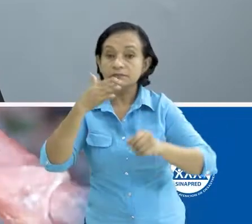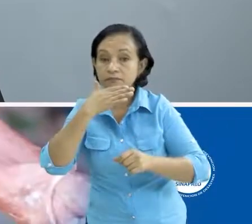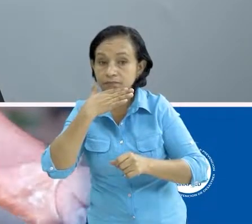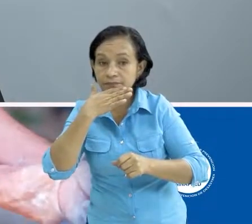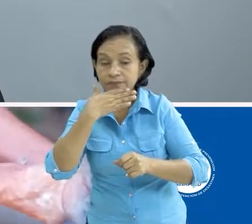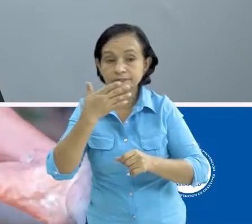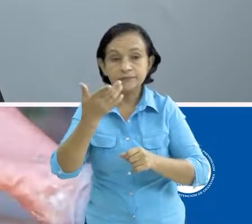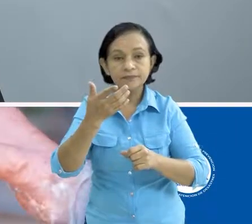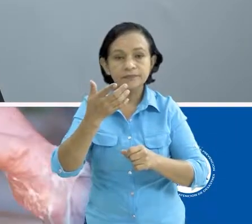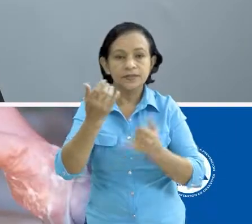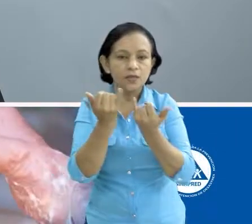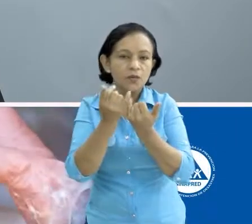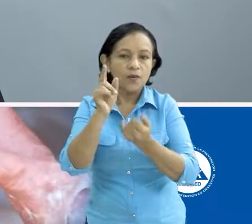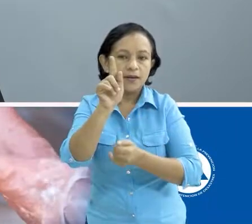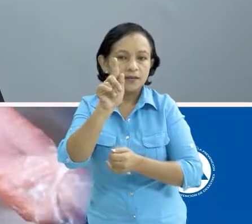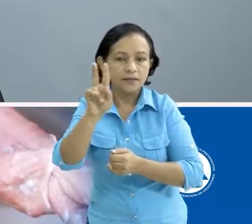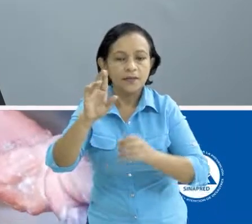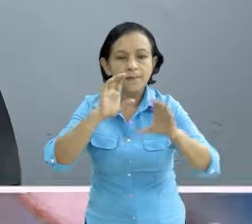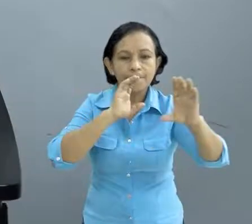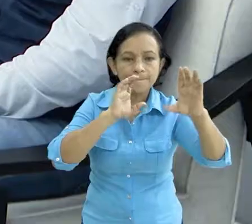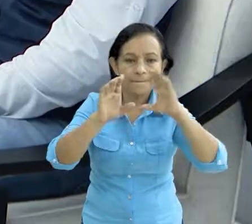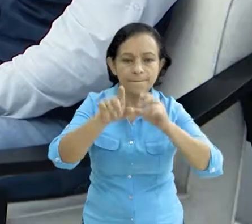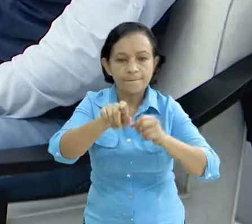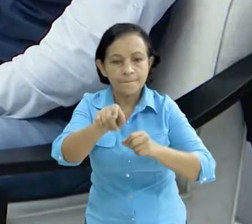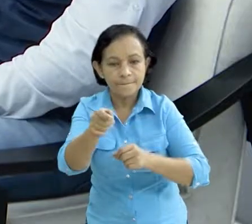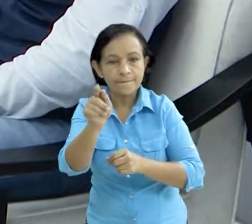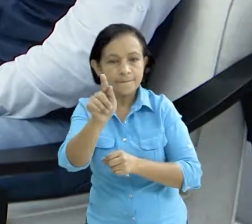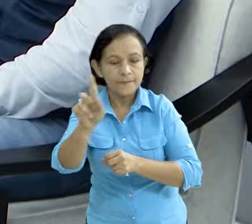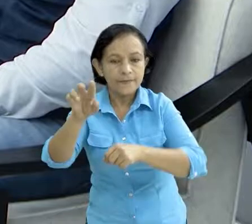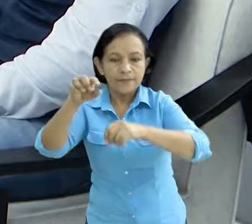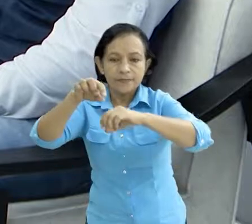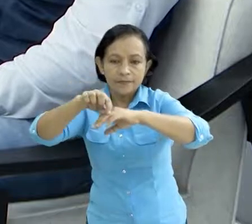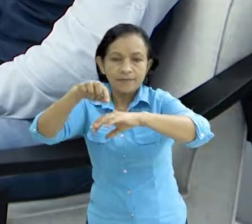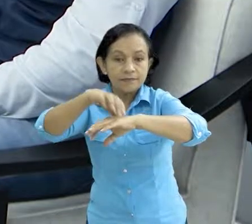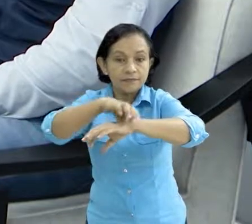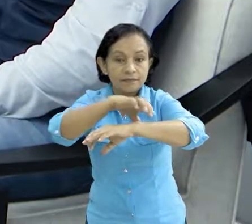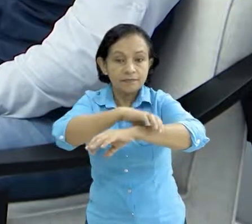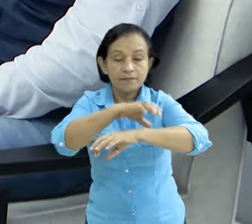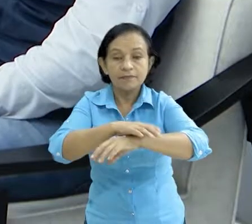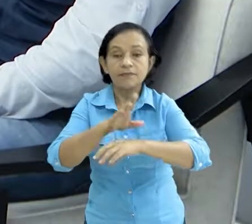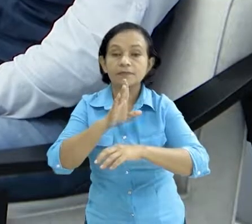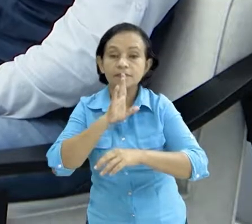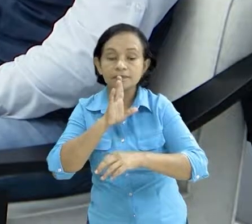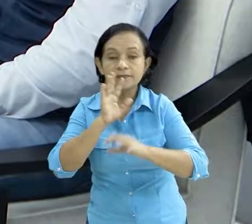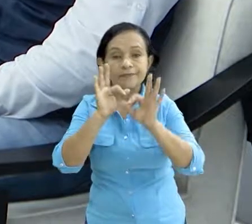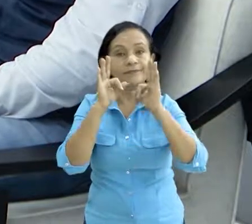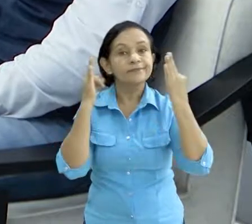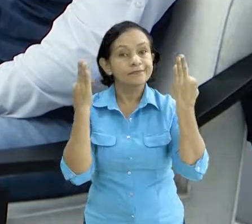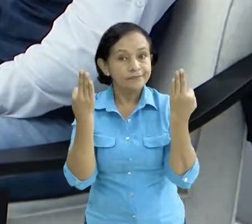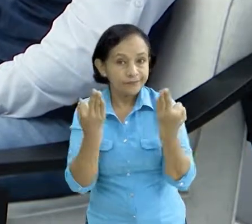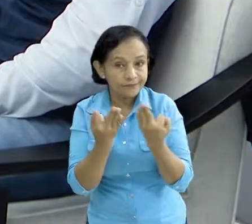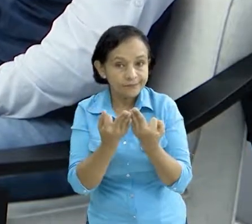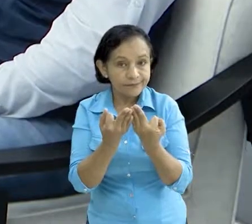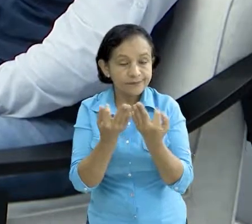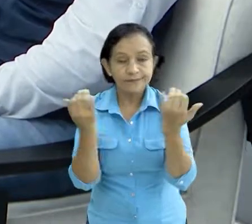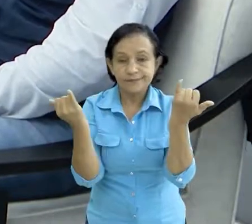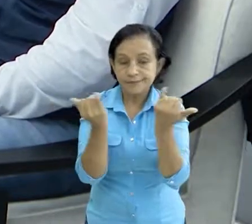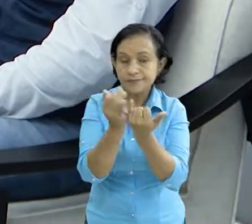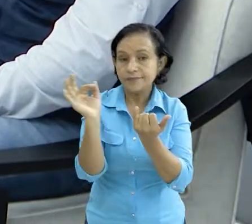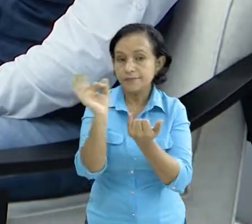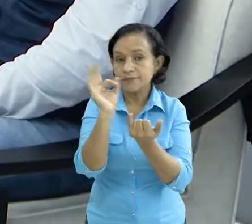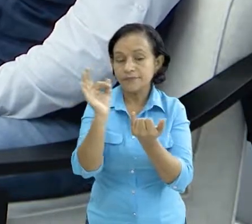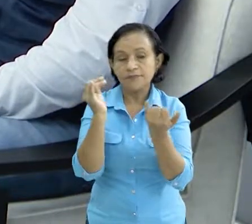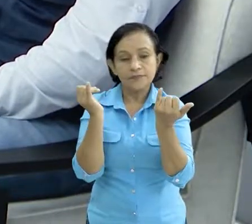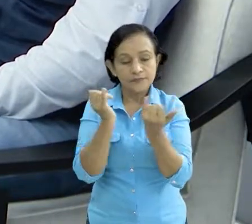están nuestros medios de comunicación a nivel nacional, la compañera Rosario dando el mensaje a las familias nicaragüenses y, de igual manera,